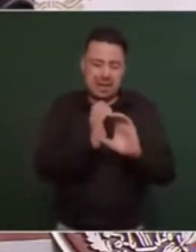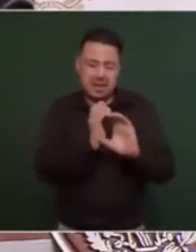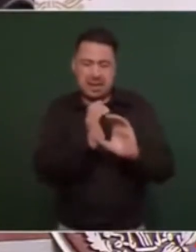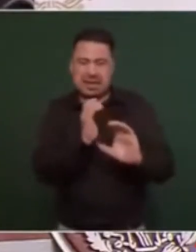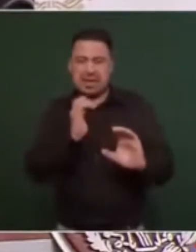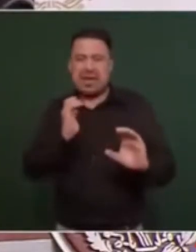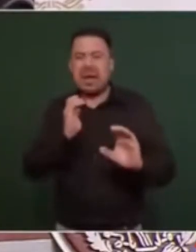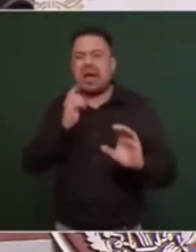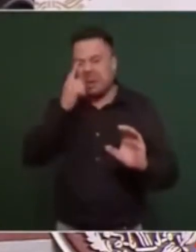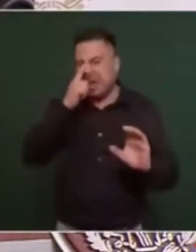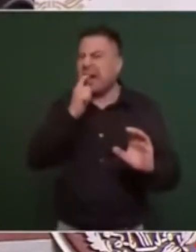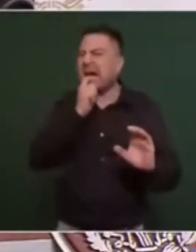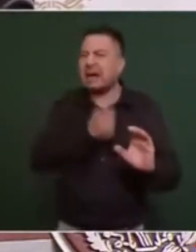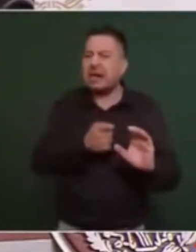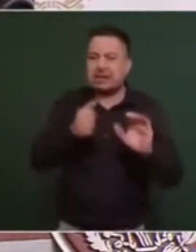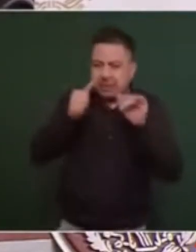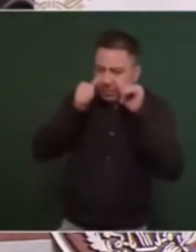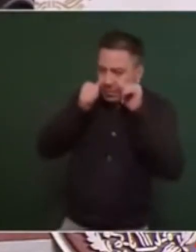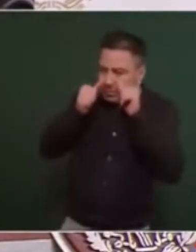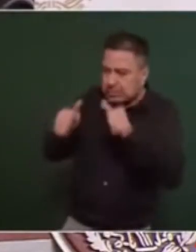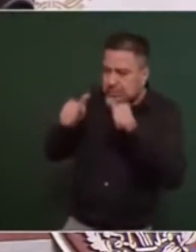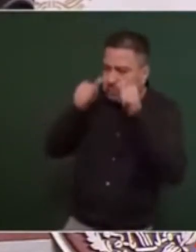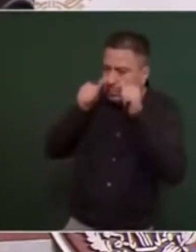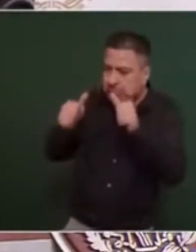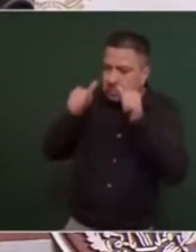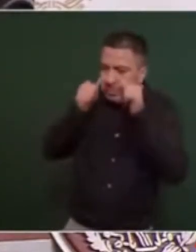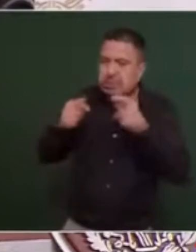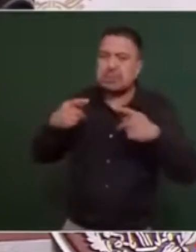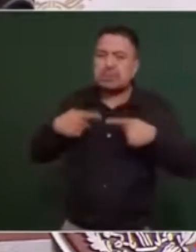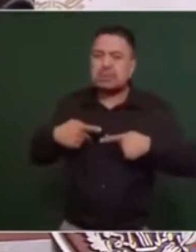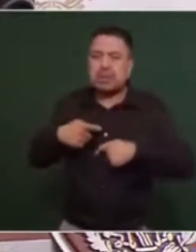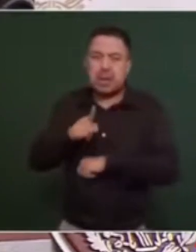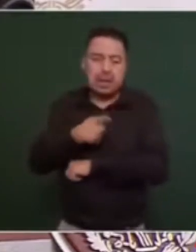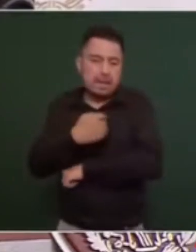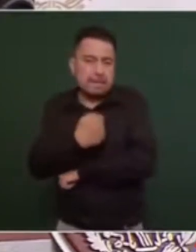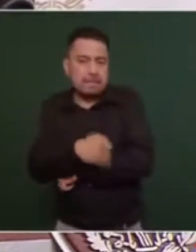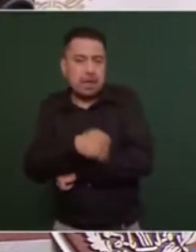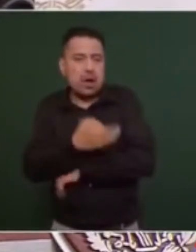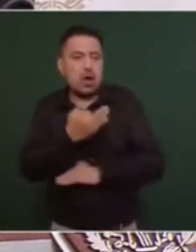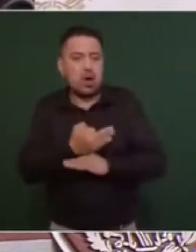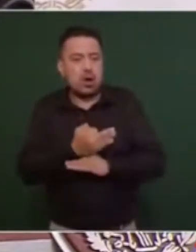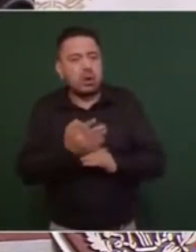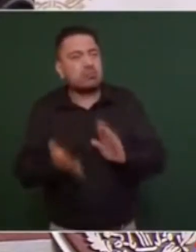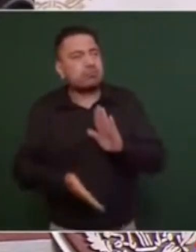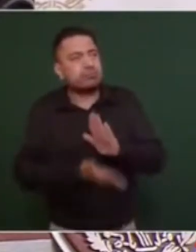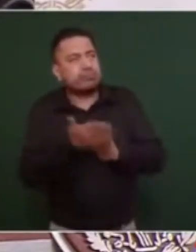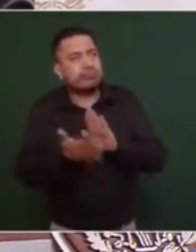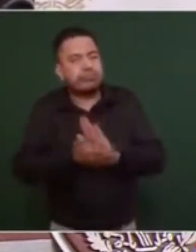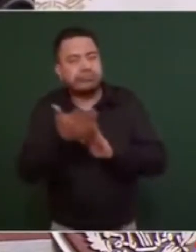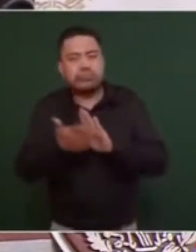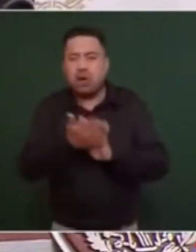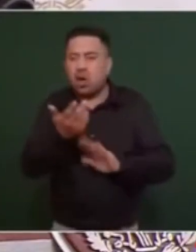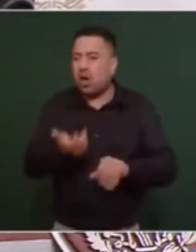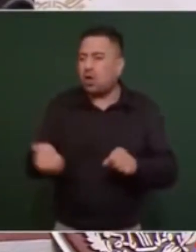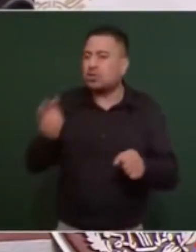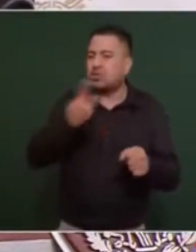también atendiendo la demanda en tanto está en construcción este hospital entonces